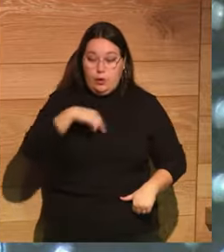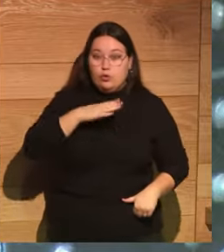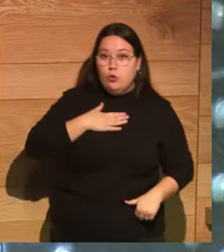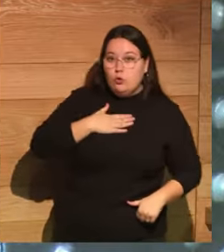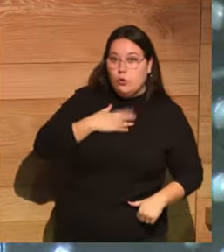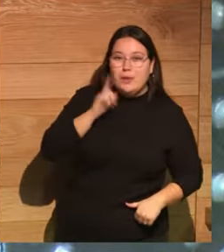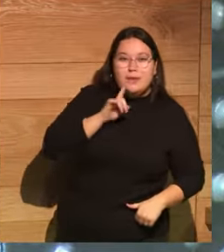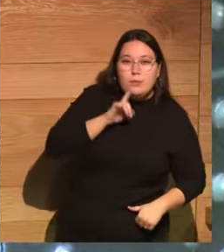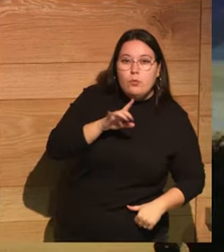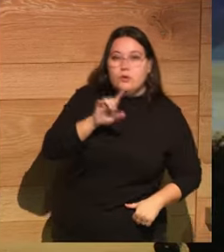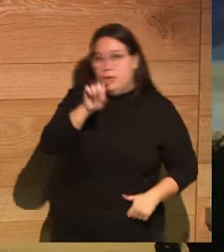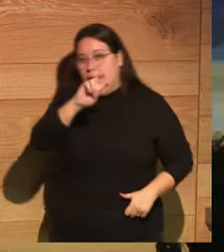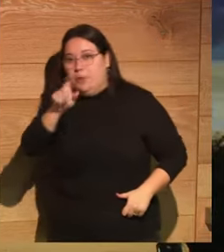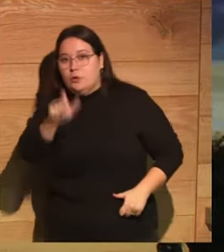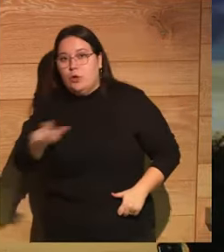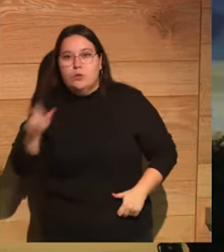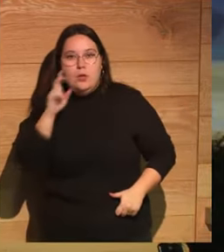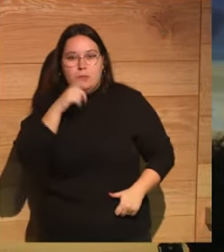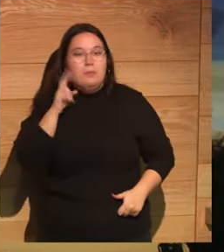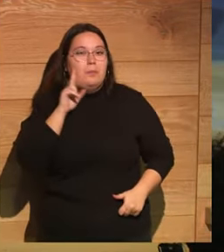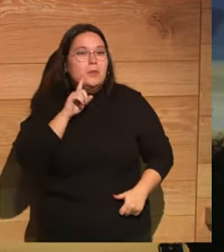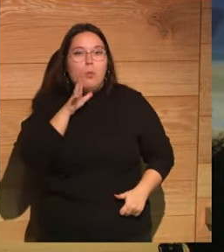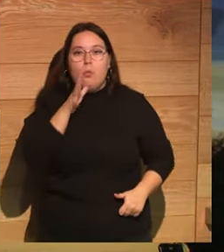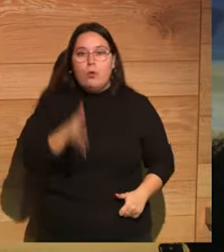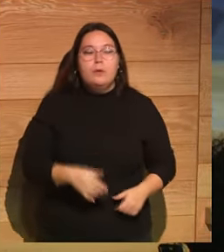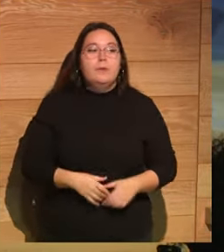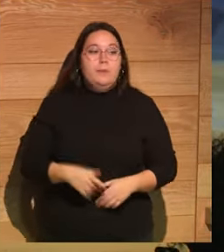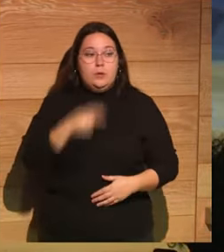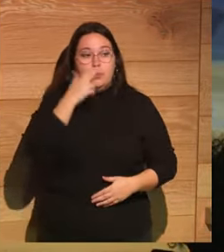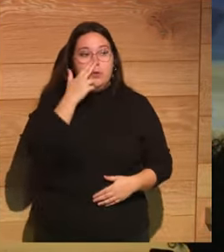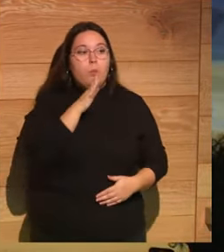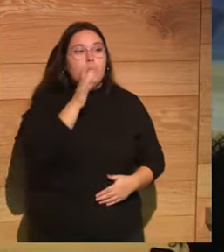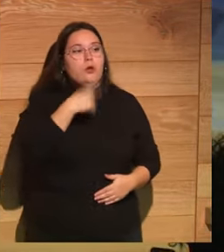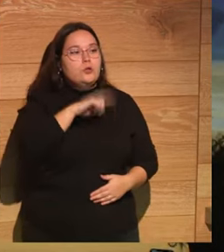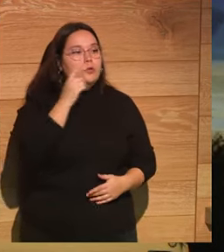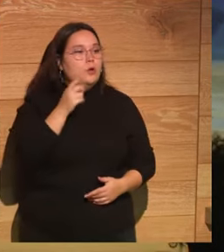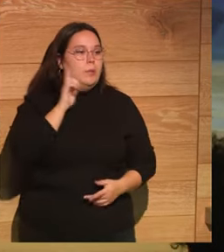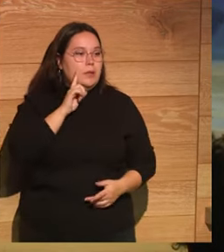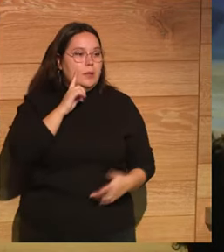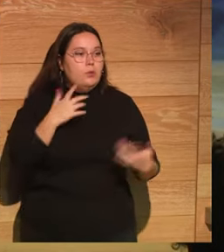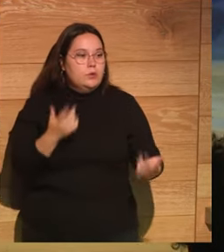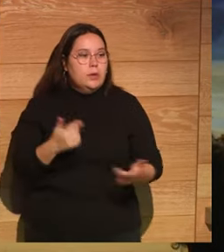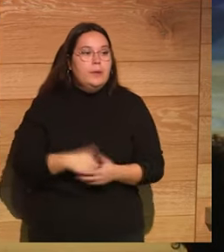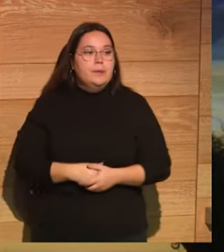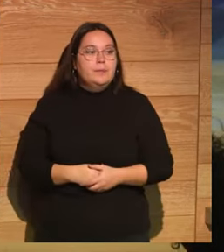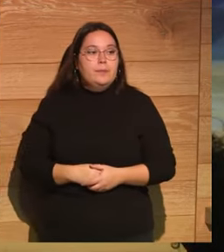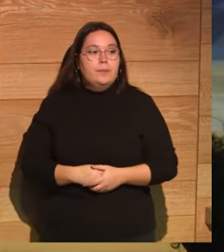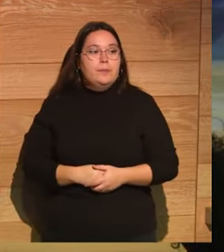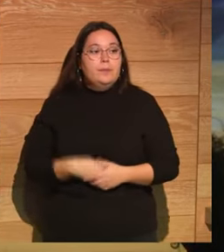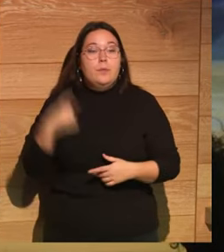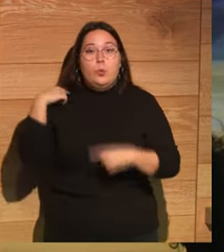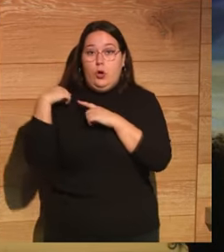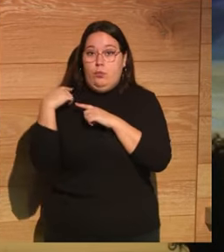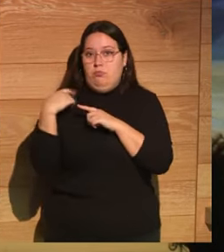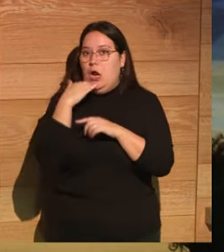sobre otros. Claro, esto es lo más interesante, ¿no? ¿Por qué mentimos? Ya por seguir con la cosa clásica,